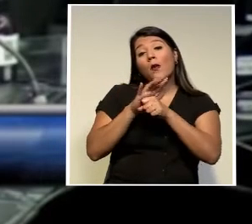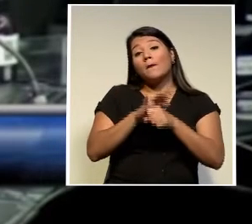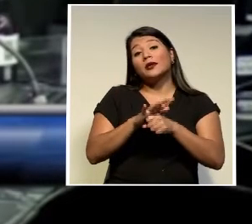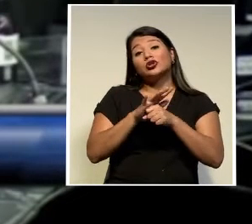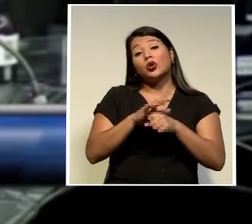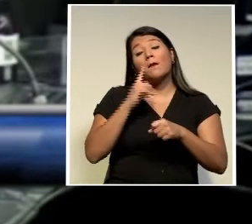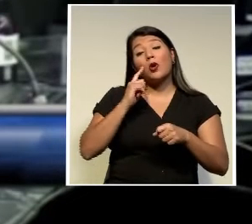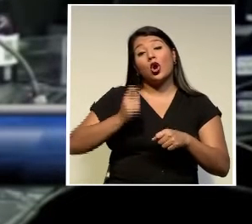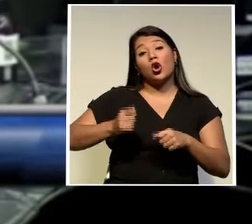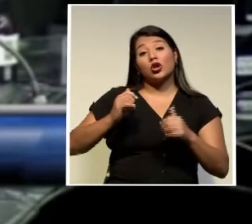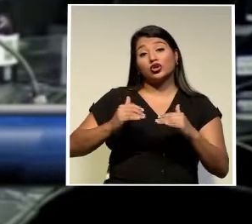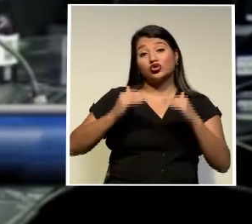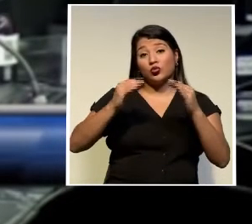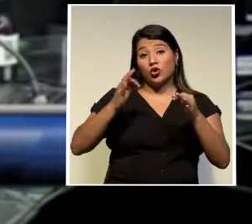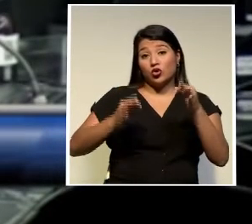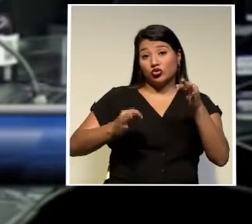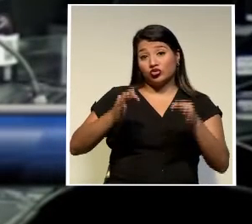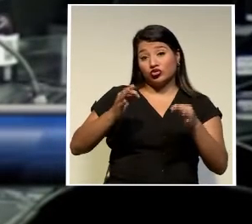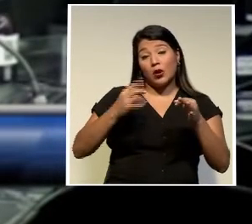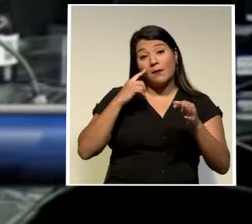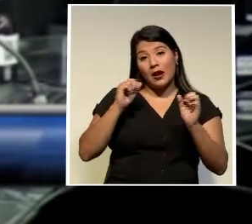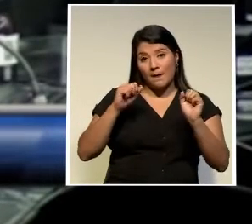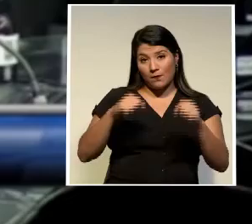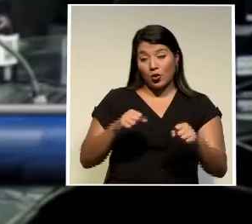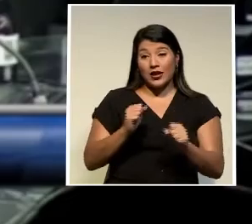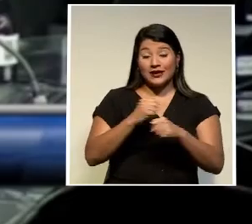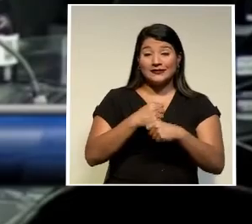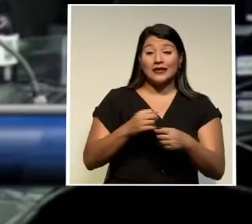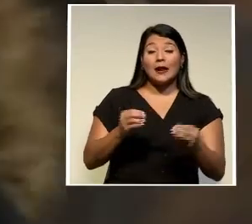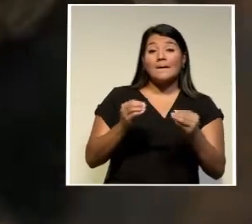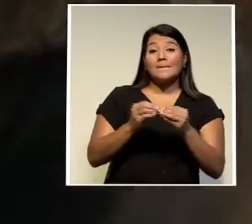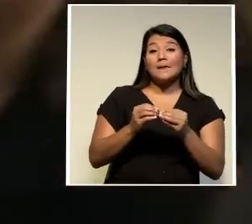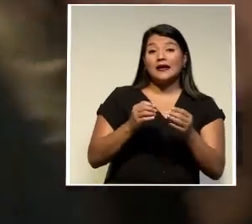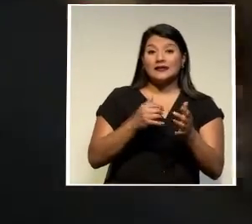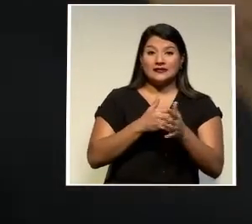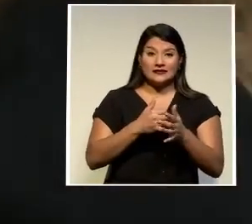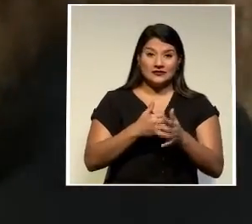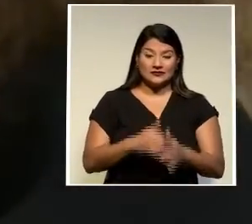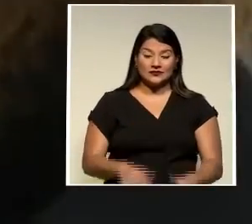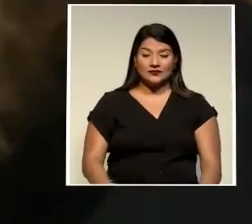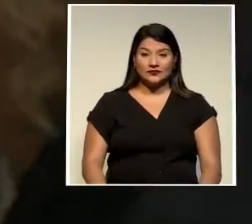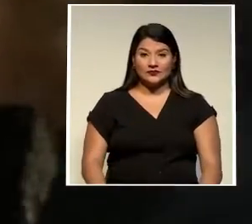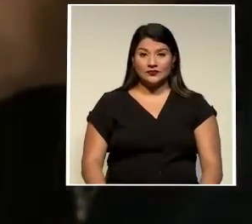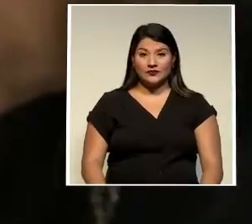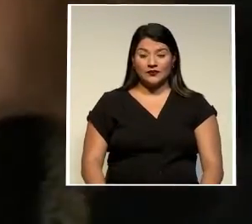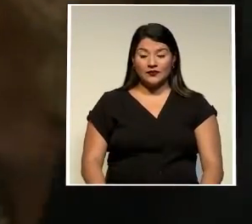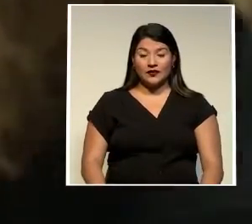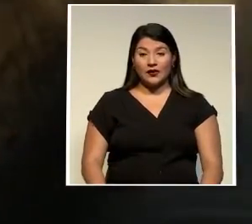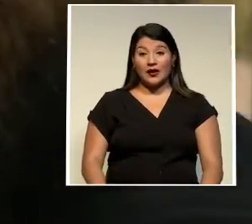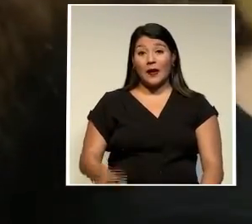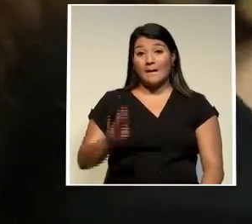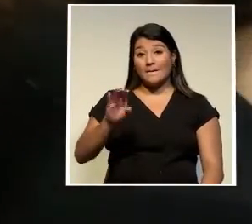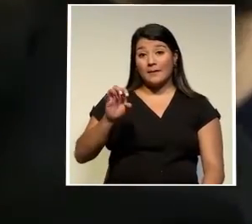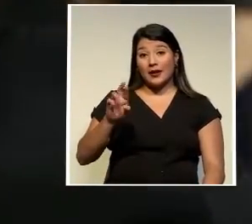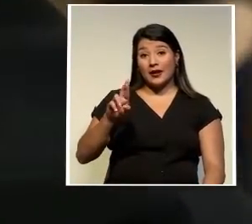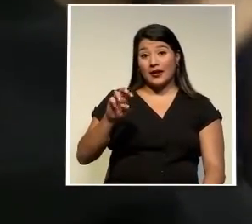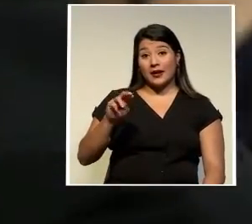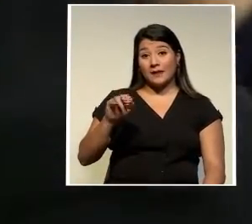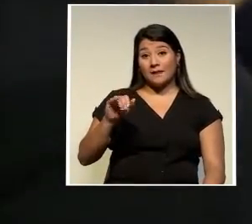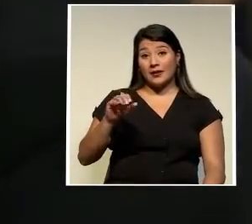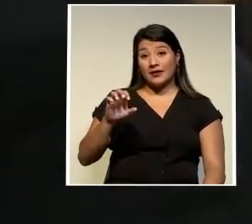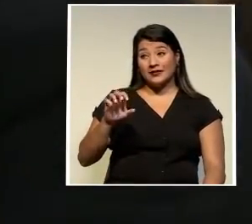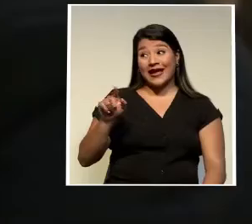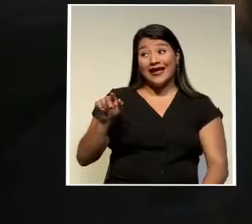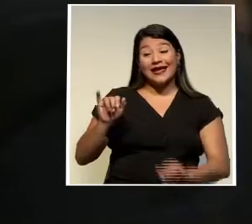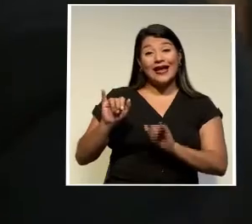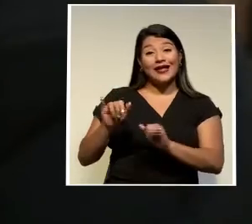Suprema de Justicia para debilitar o controlar al órgano acusatorio que dirigía Berenice Smith fue absuelta de toda pena